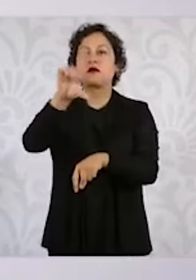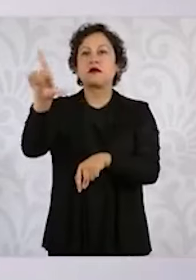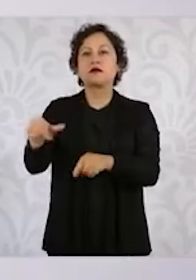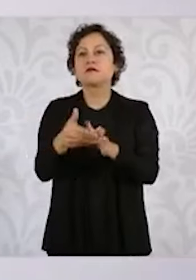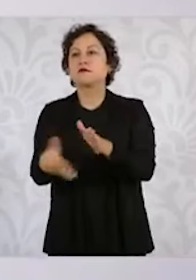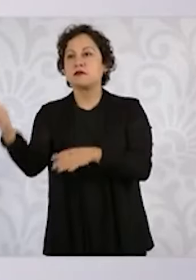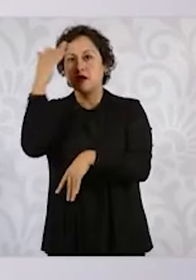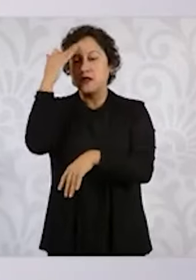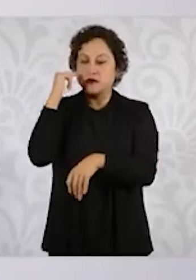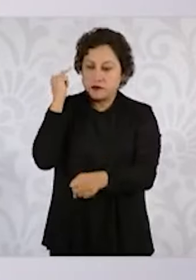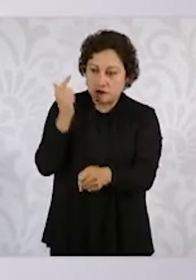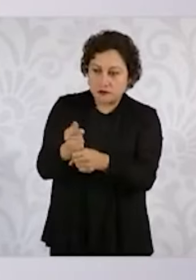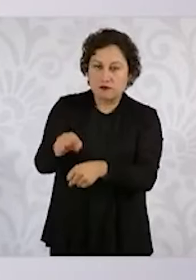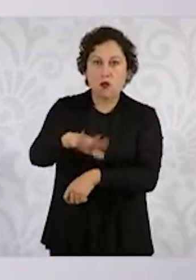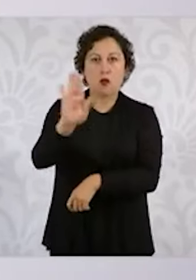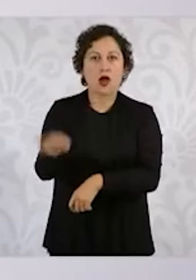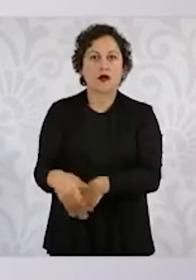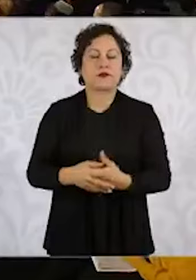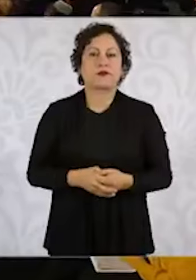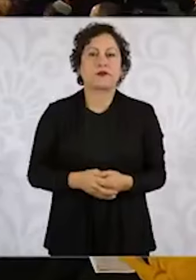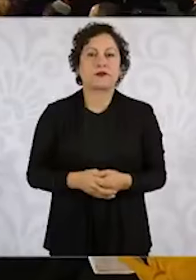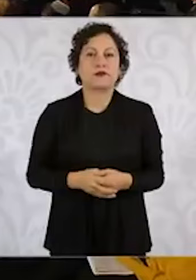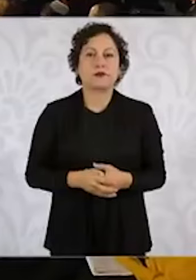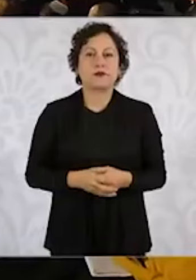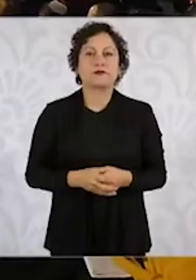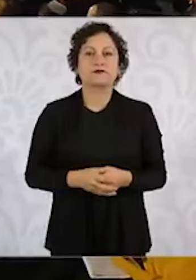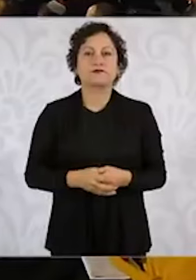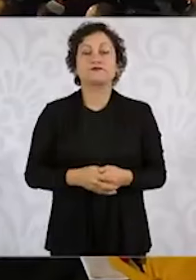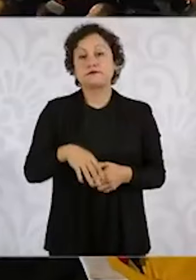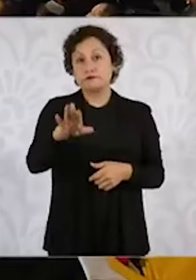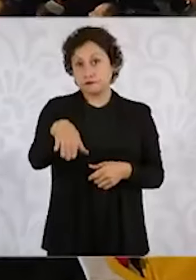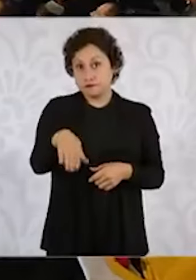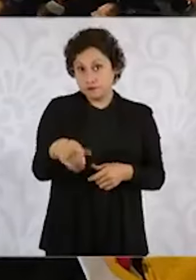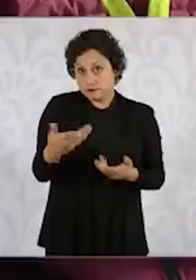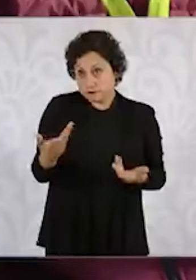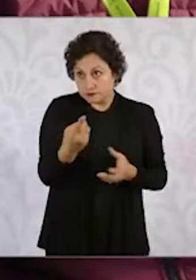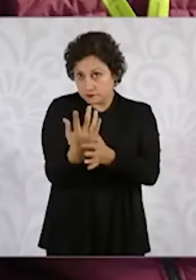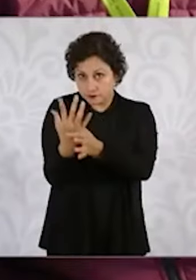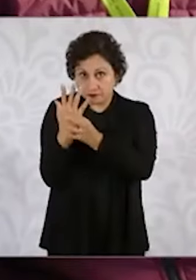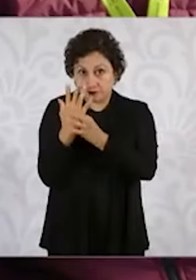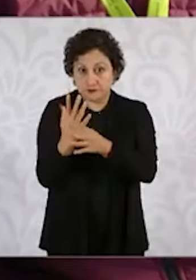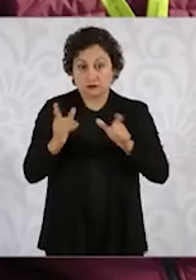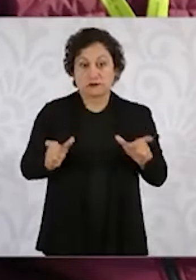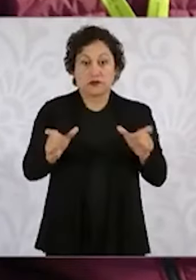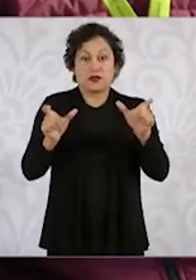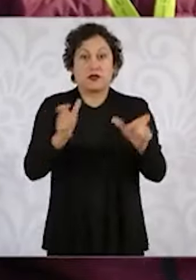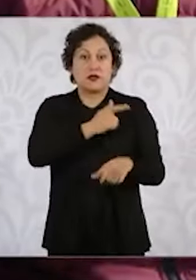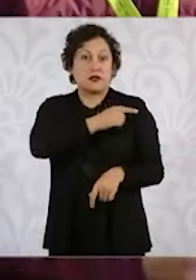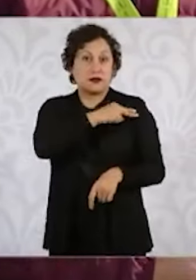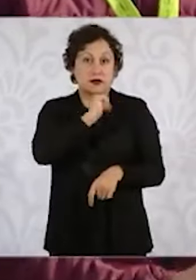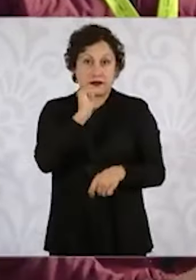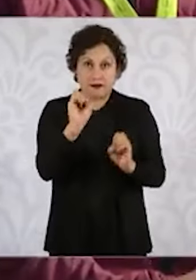el hallazgo ya del cuerpo sin vida del alcalde. Se habla también que no iba con seguridad de la Guardia Nacional,